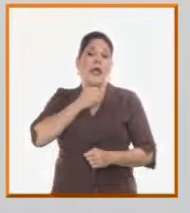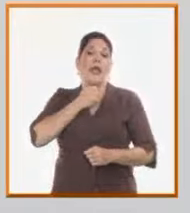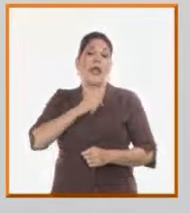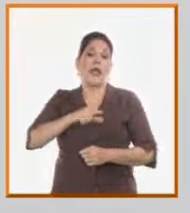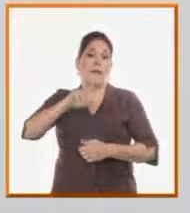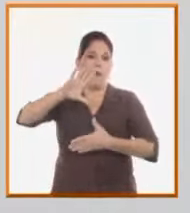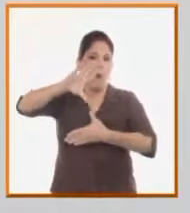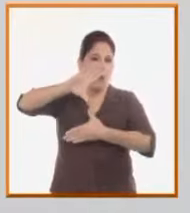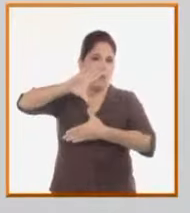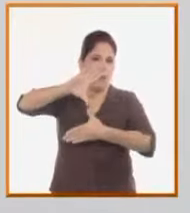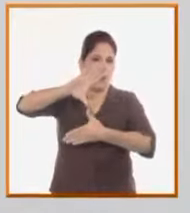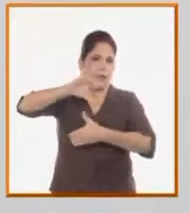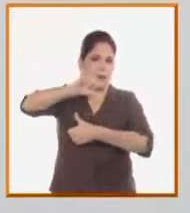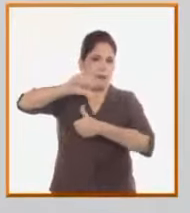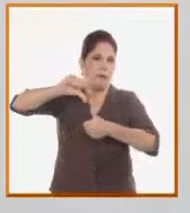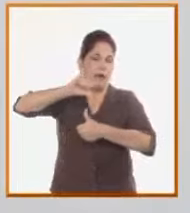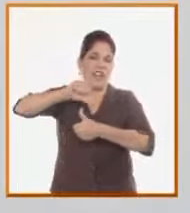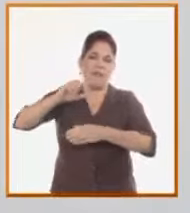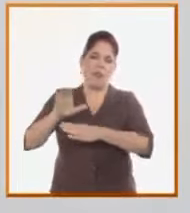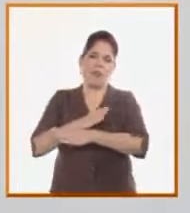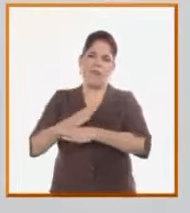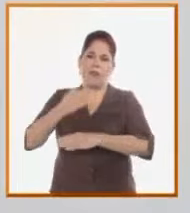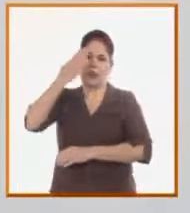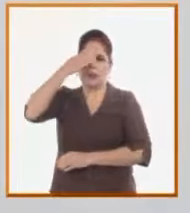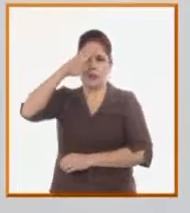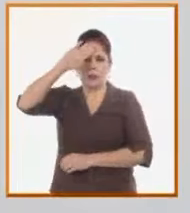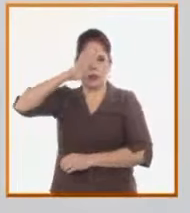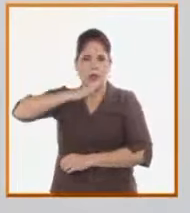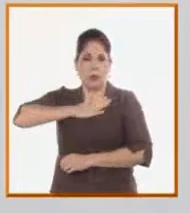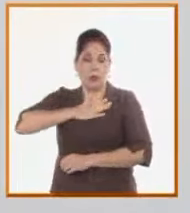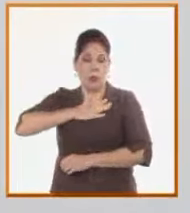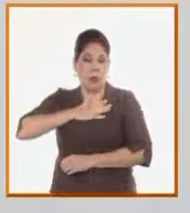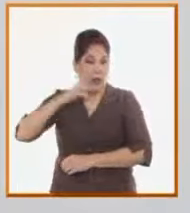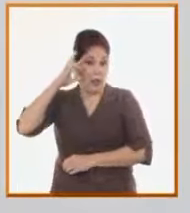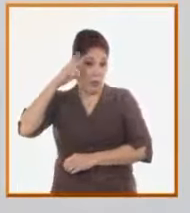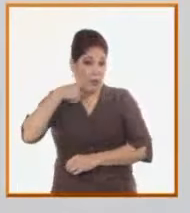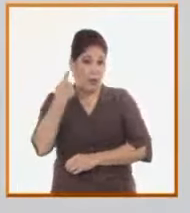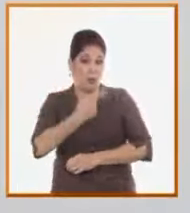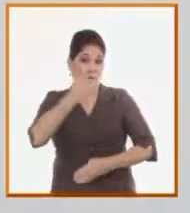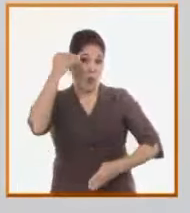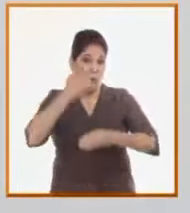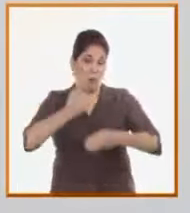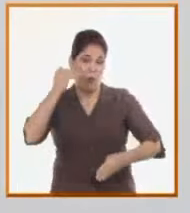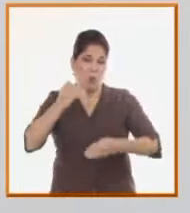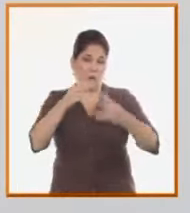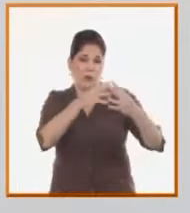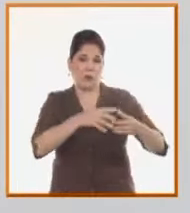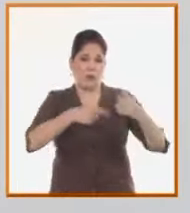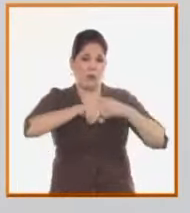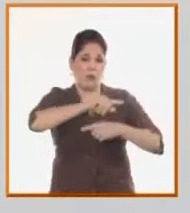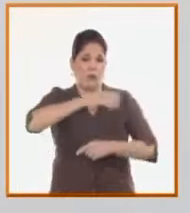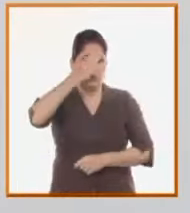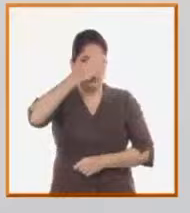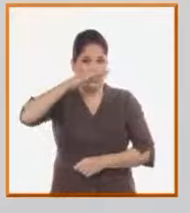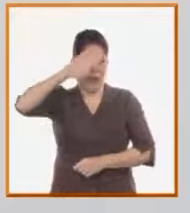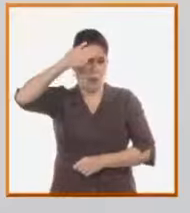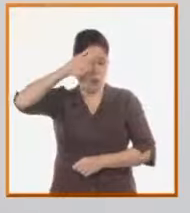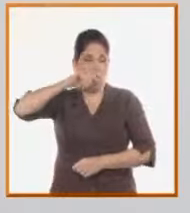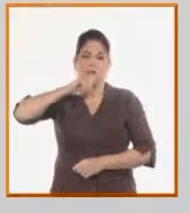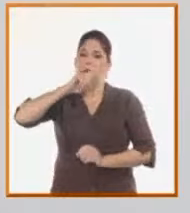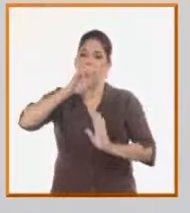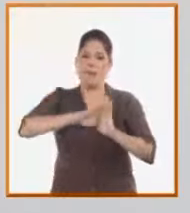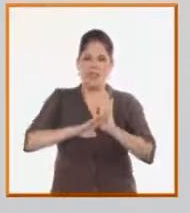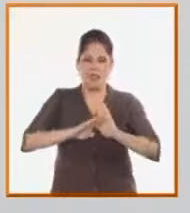en el mundo. Ningún otro país del mundo está sometido a un bloqueo económico y financiero bajo un incremento de